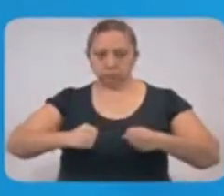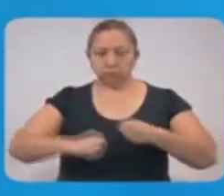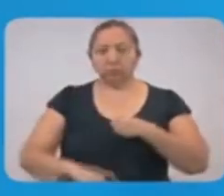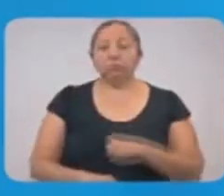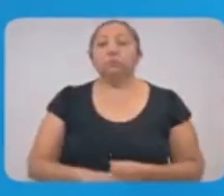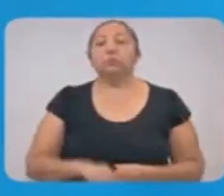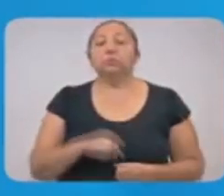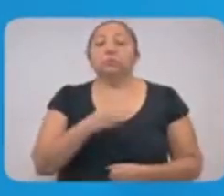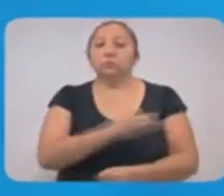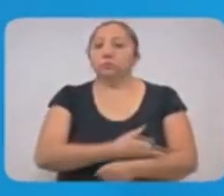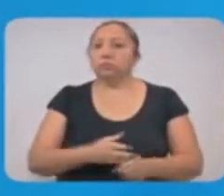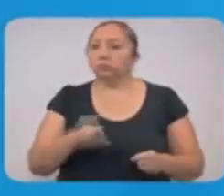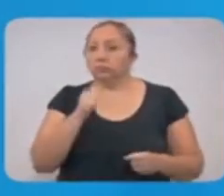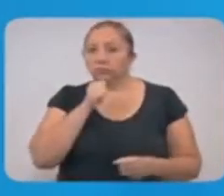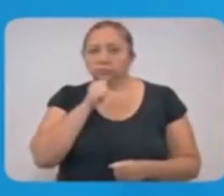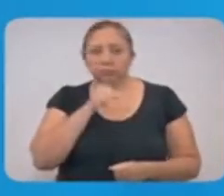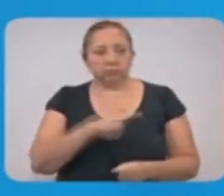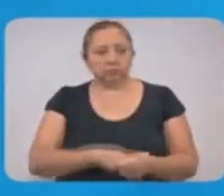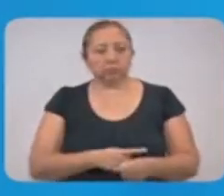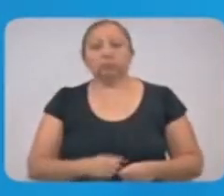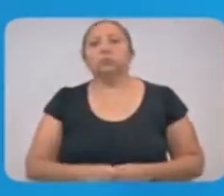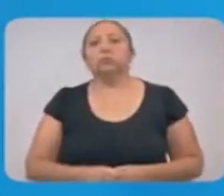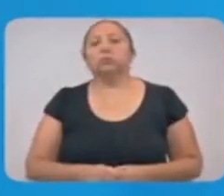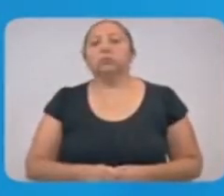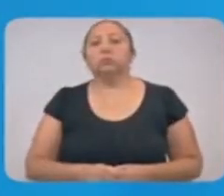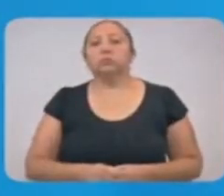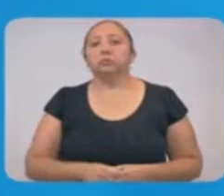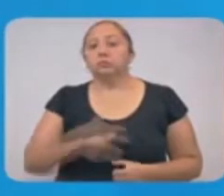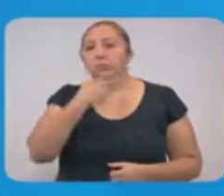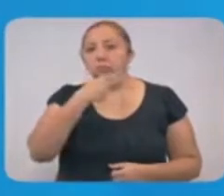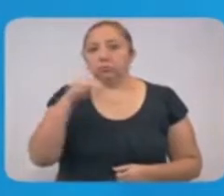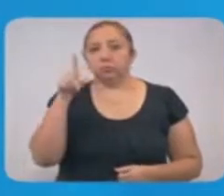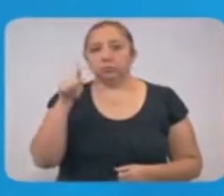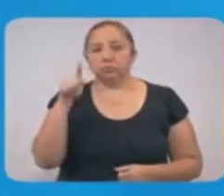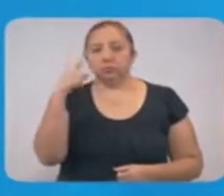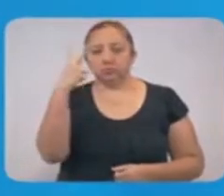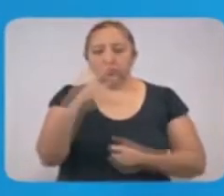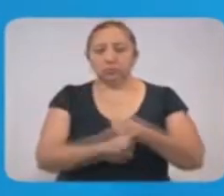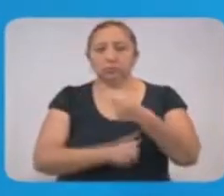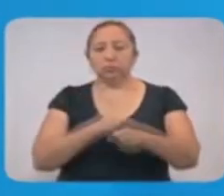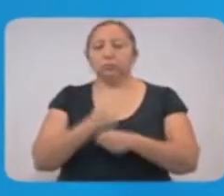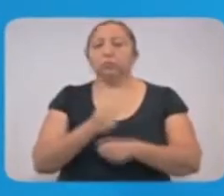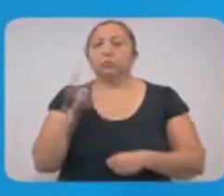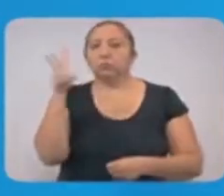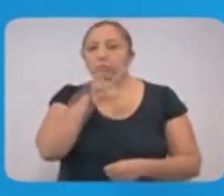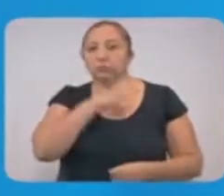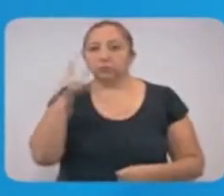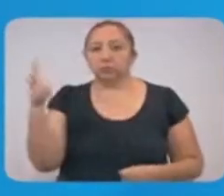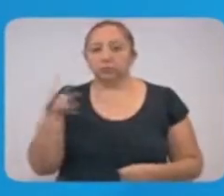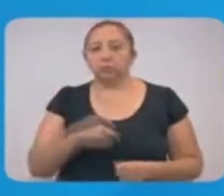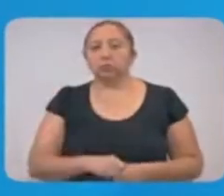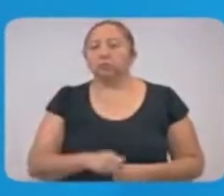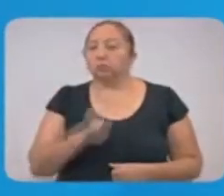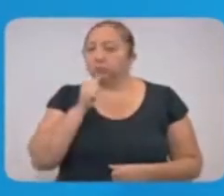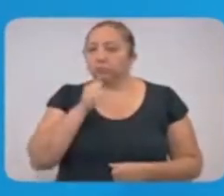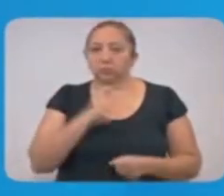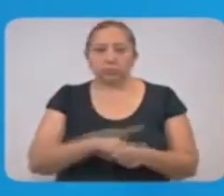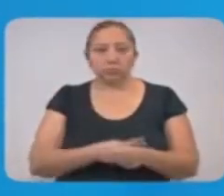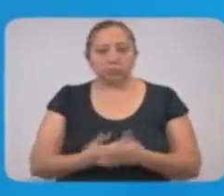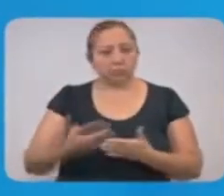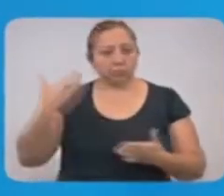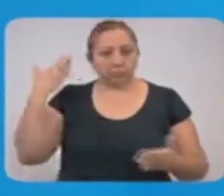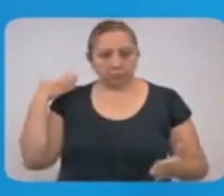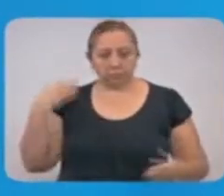Sus contactos se reportan sin síntomas. Hombre de 72 años de Valladolid, sin reporte de enfermedades